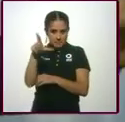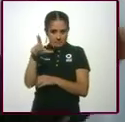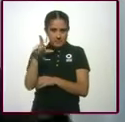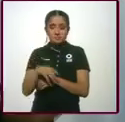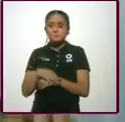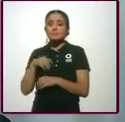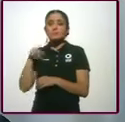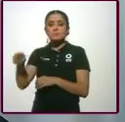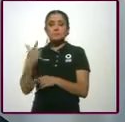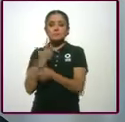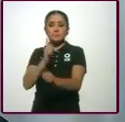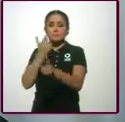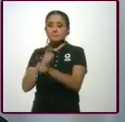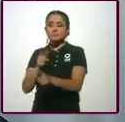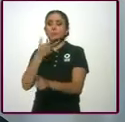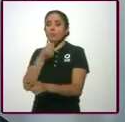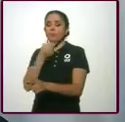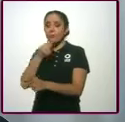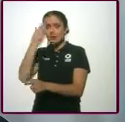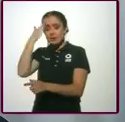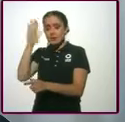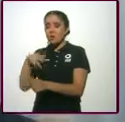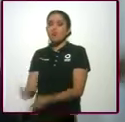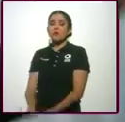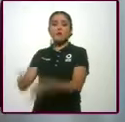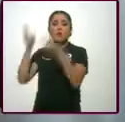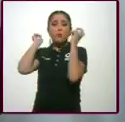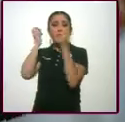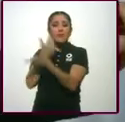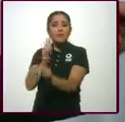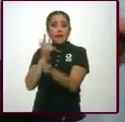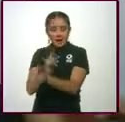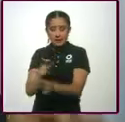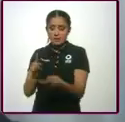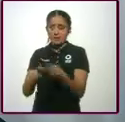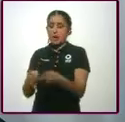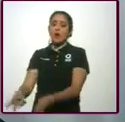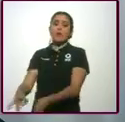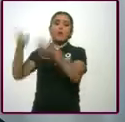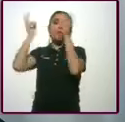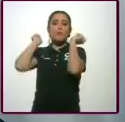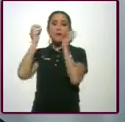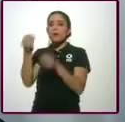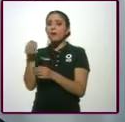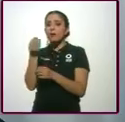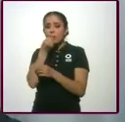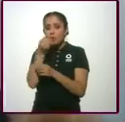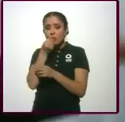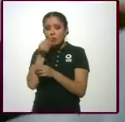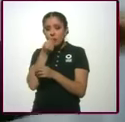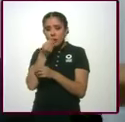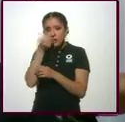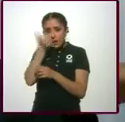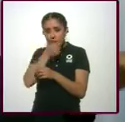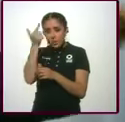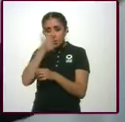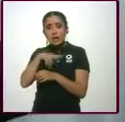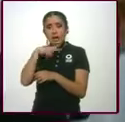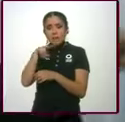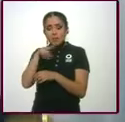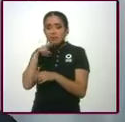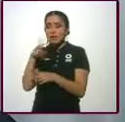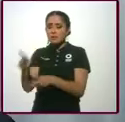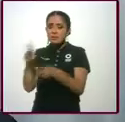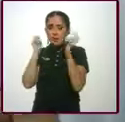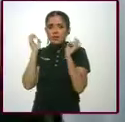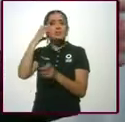robaron su taxi. Era un señor taxista. Le robaron su cena de Navidad y su